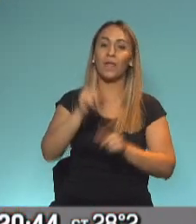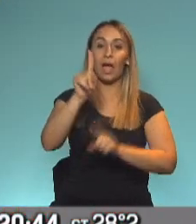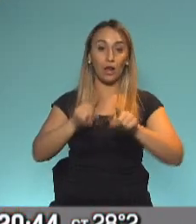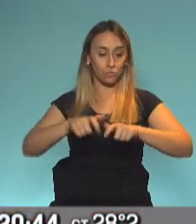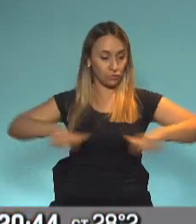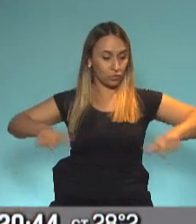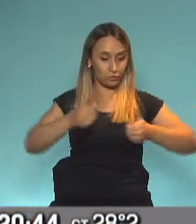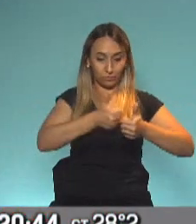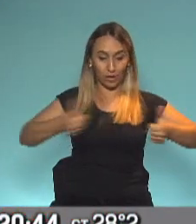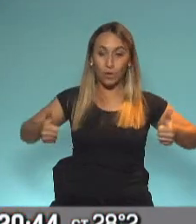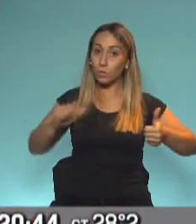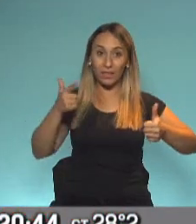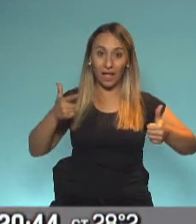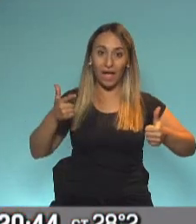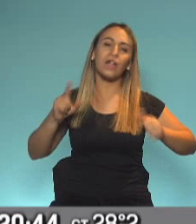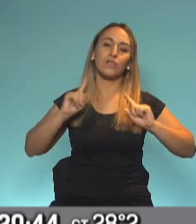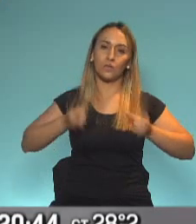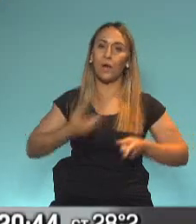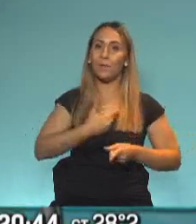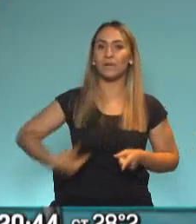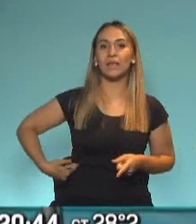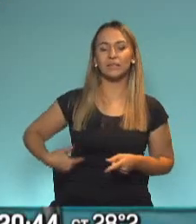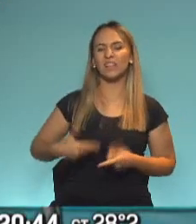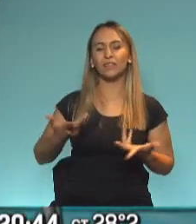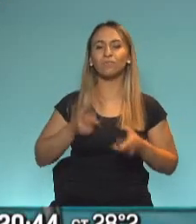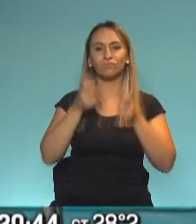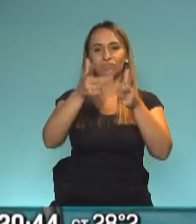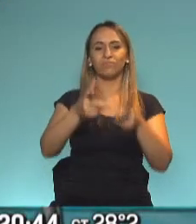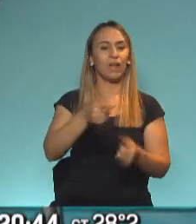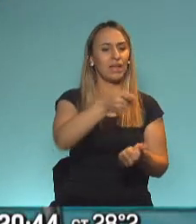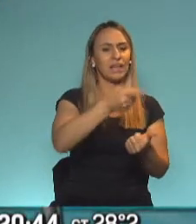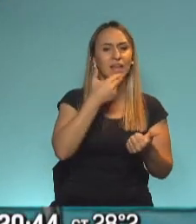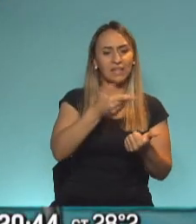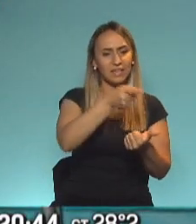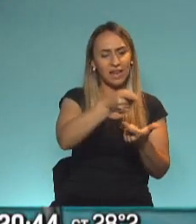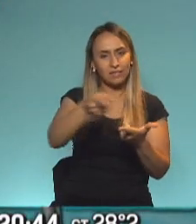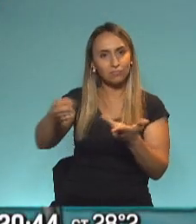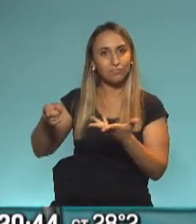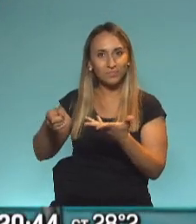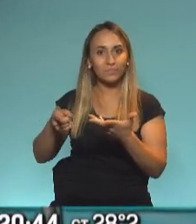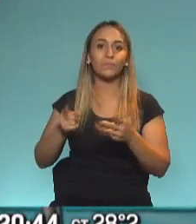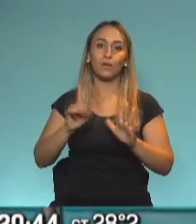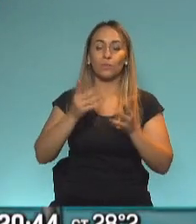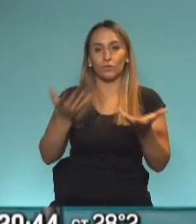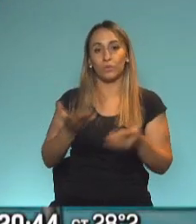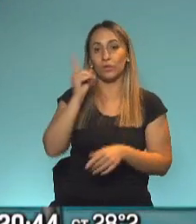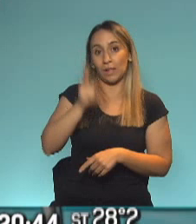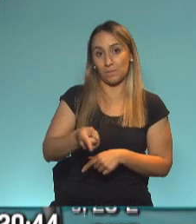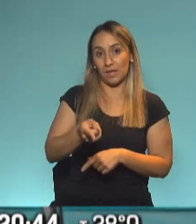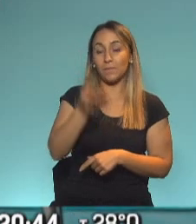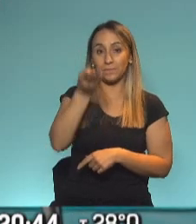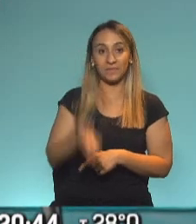quienes se iban a se encargó de que, de algún modo, el presidente se encargó de que estuvieran. Pero, bueno, y ahí la vemos, por supuesto, a Cristina, que